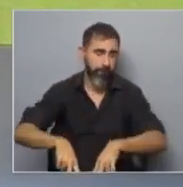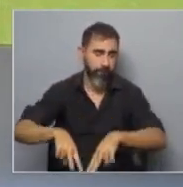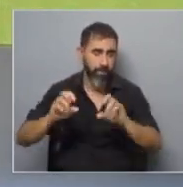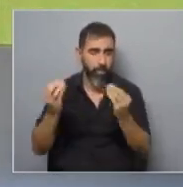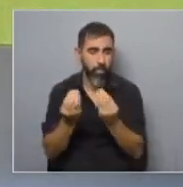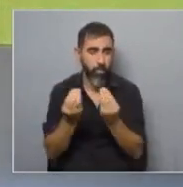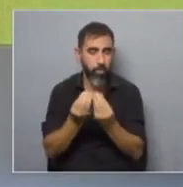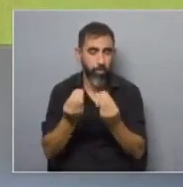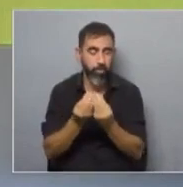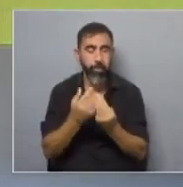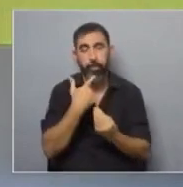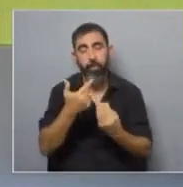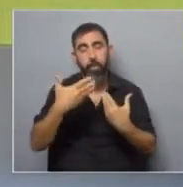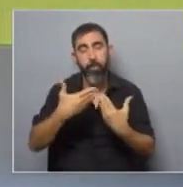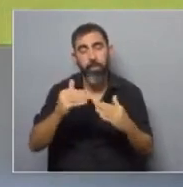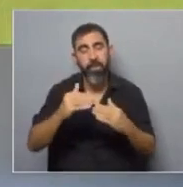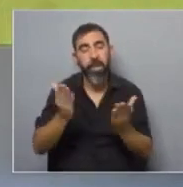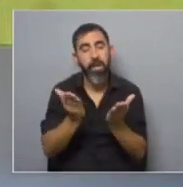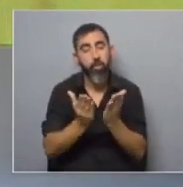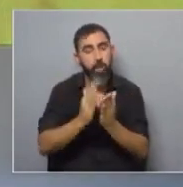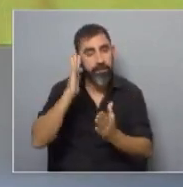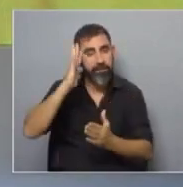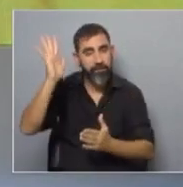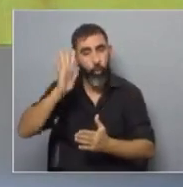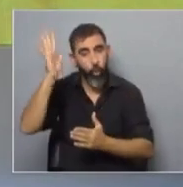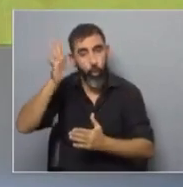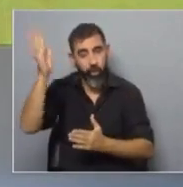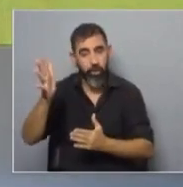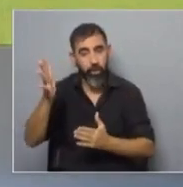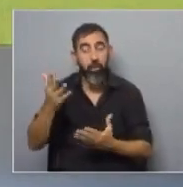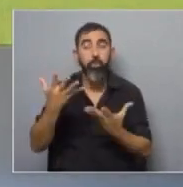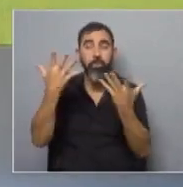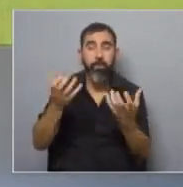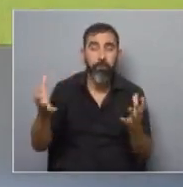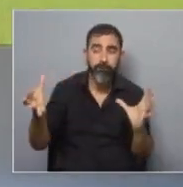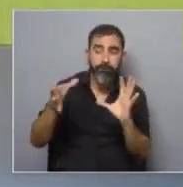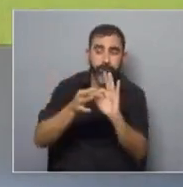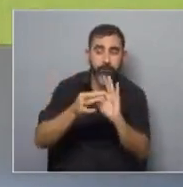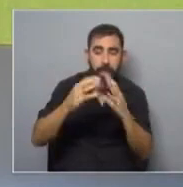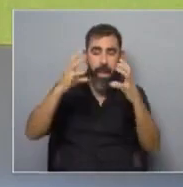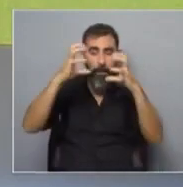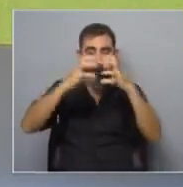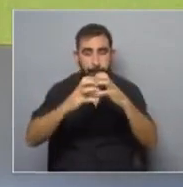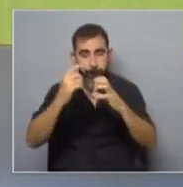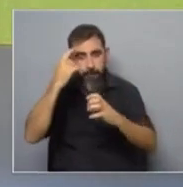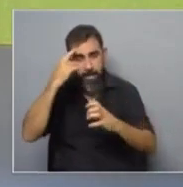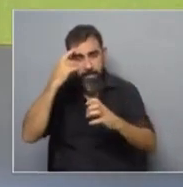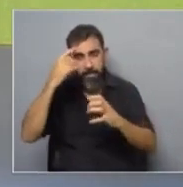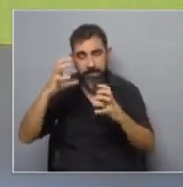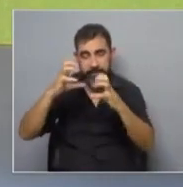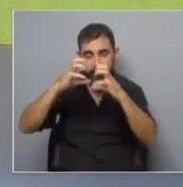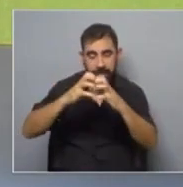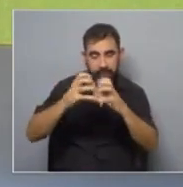Empezó ella, por ejemplo, estudiando en la Facultad de Psicología porque lo que quería era unir el estudio de la mente con el